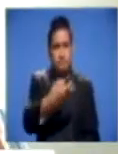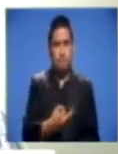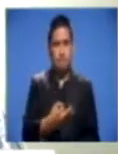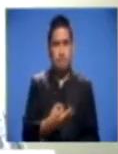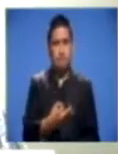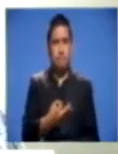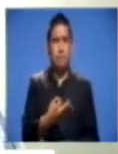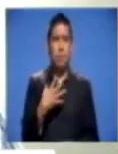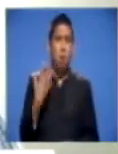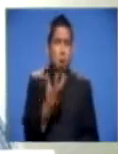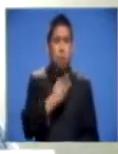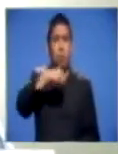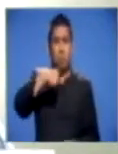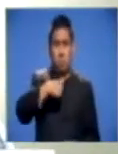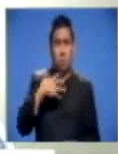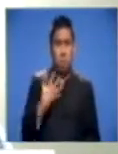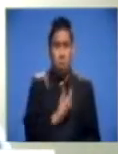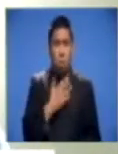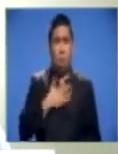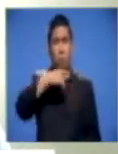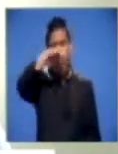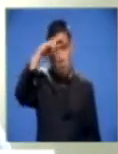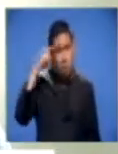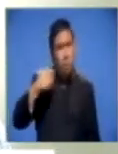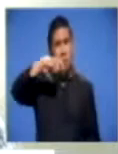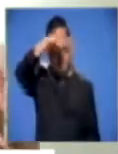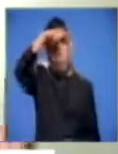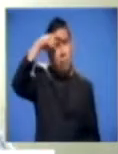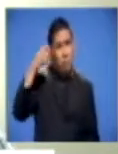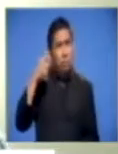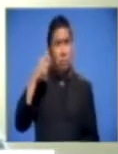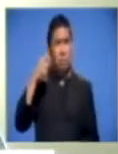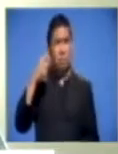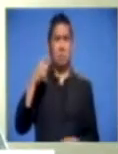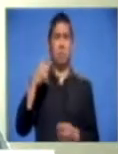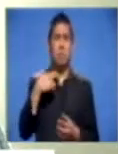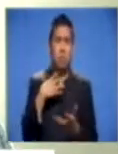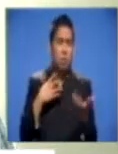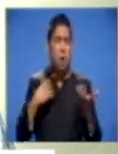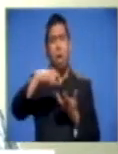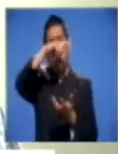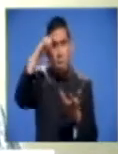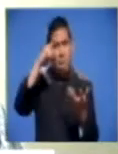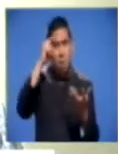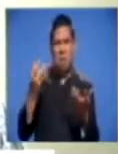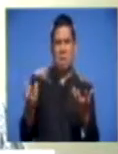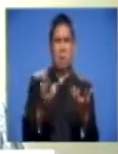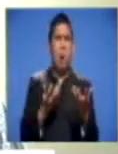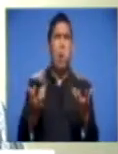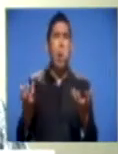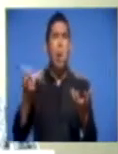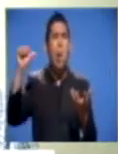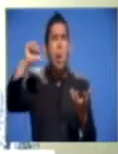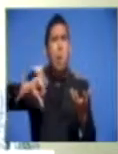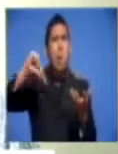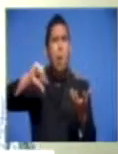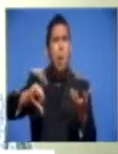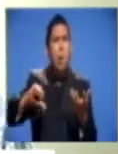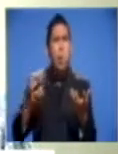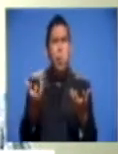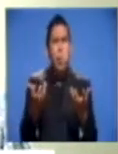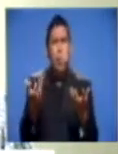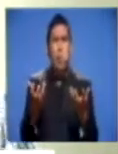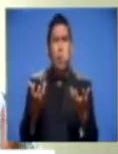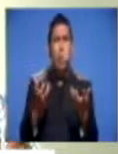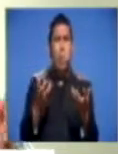sacrifiquemos, trabajemos para que un grupo de delincuentes inescrupulosos le quiten la